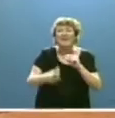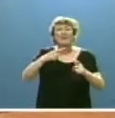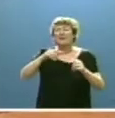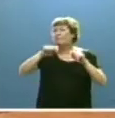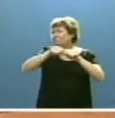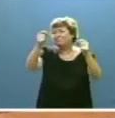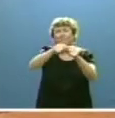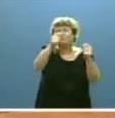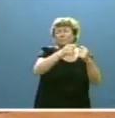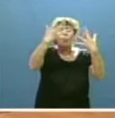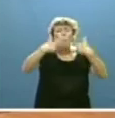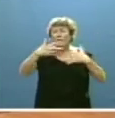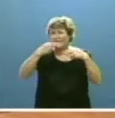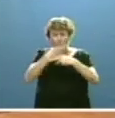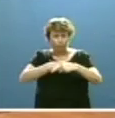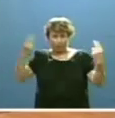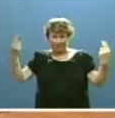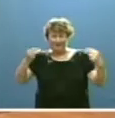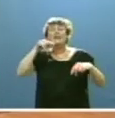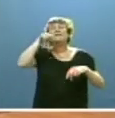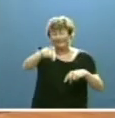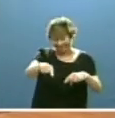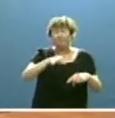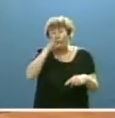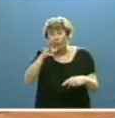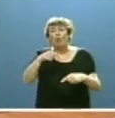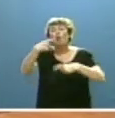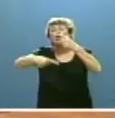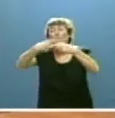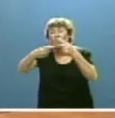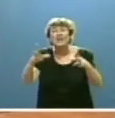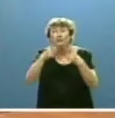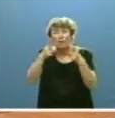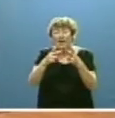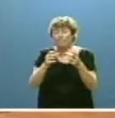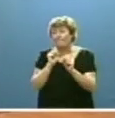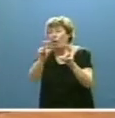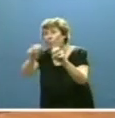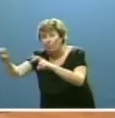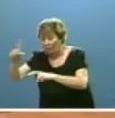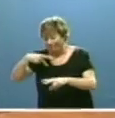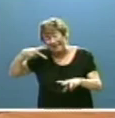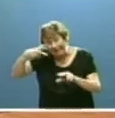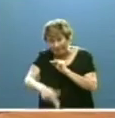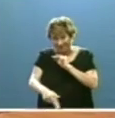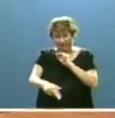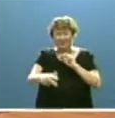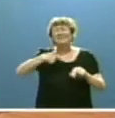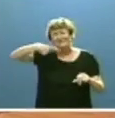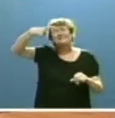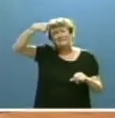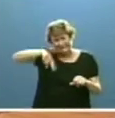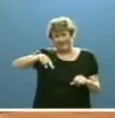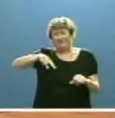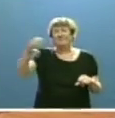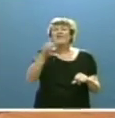quiebra de las cuentas públicas y con ella unas consecuencias sociales aún más terribles. Somos muy conscientes